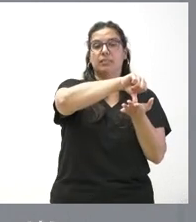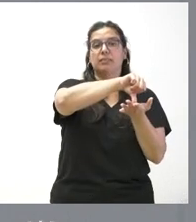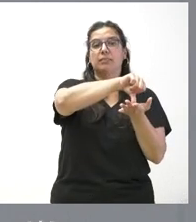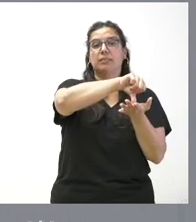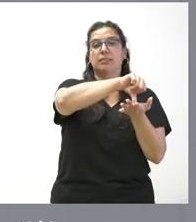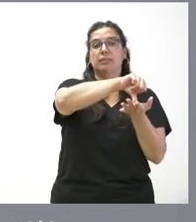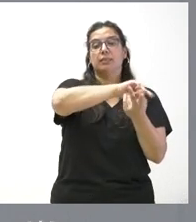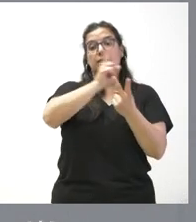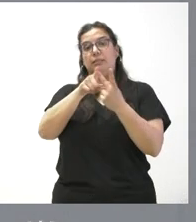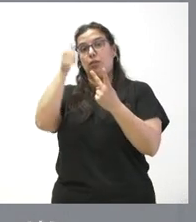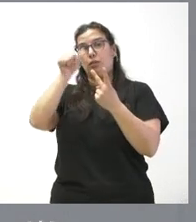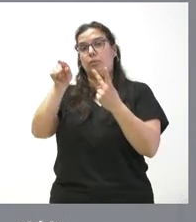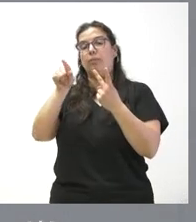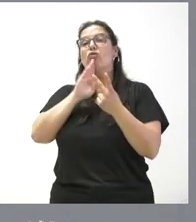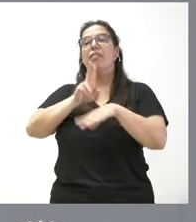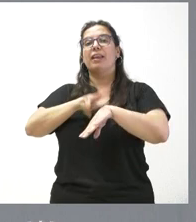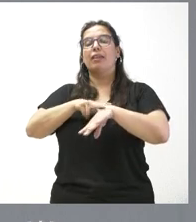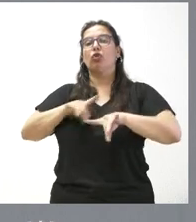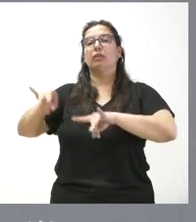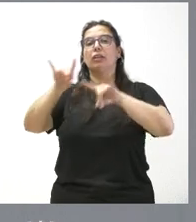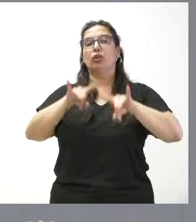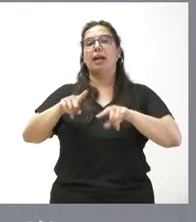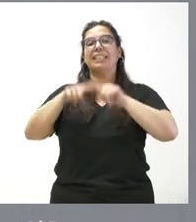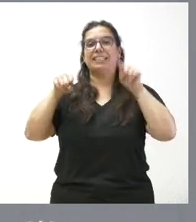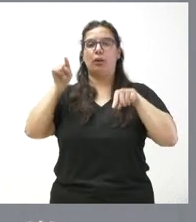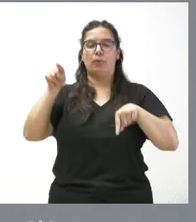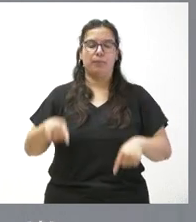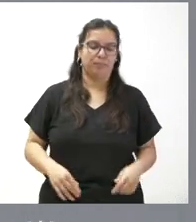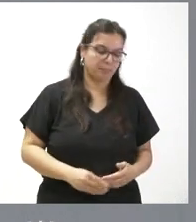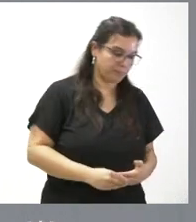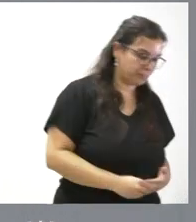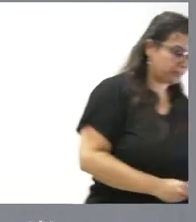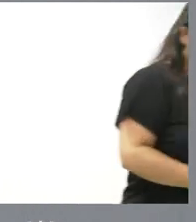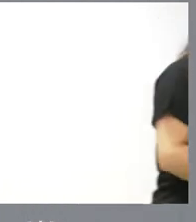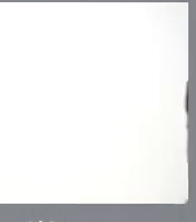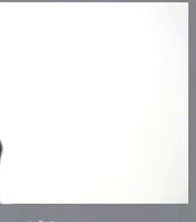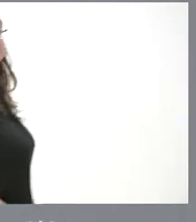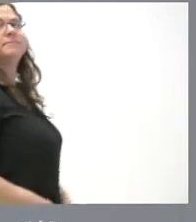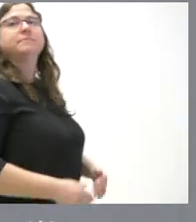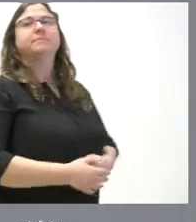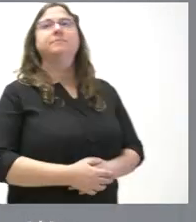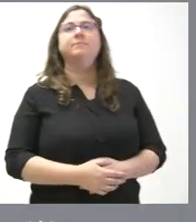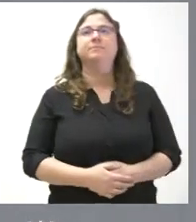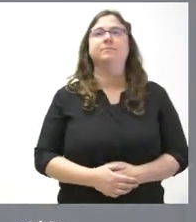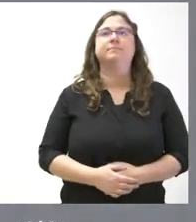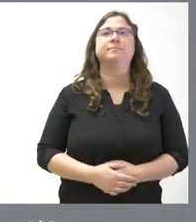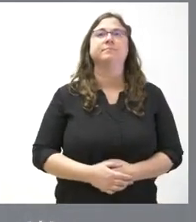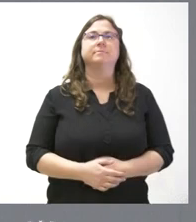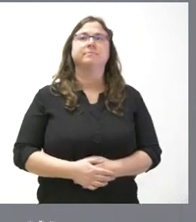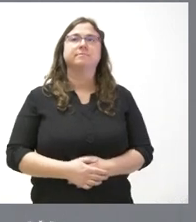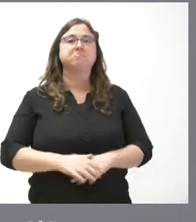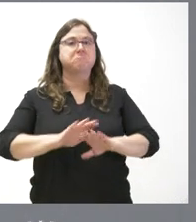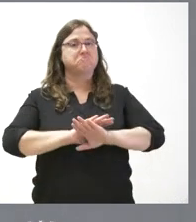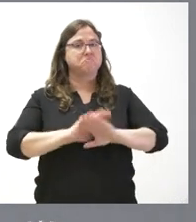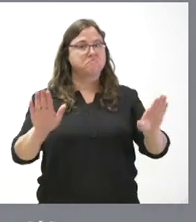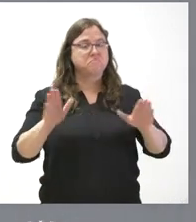y el otro en la delegación territorial en Segovia. Y, sin más, pues quedo a su